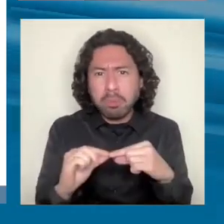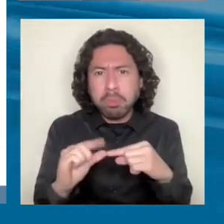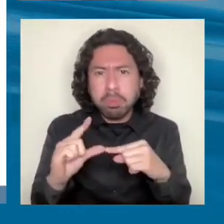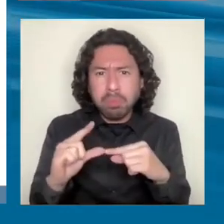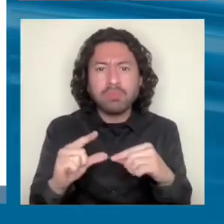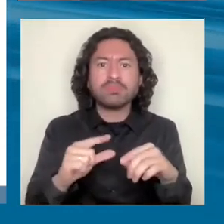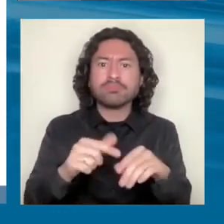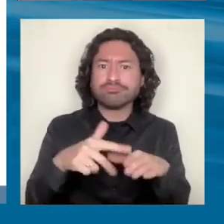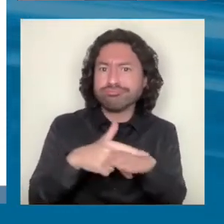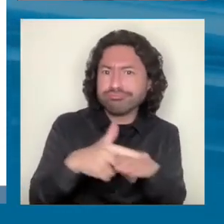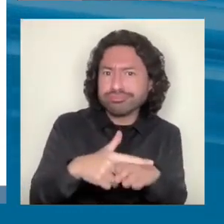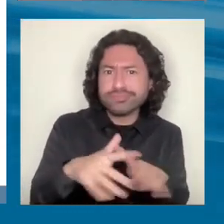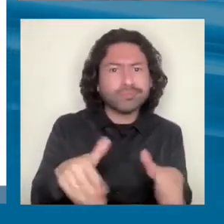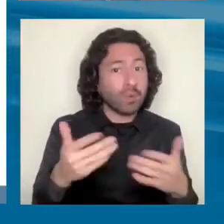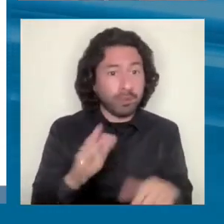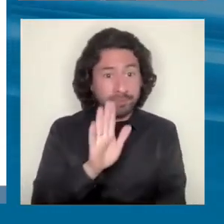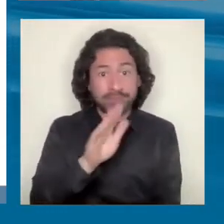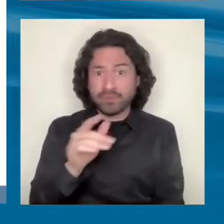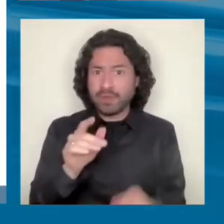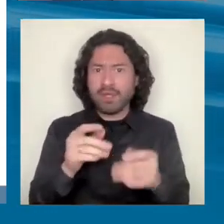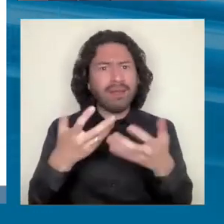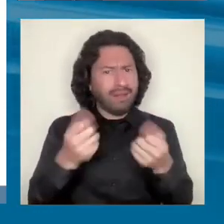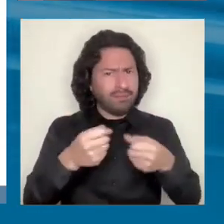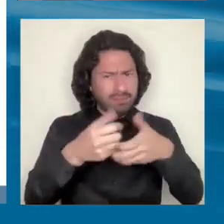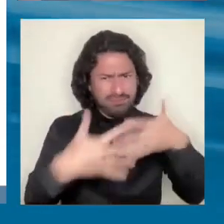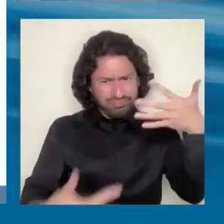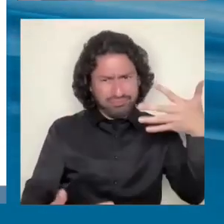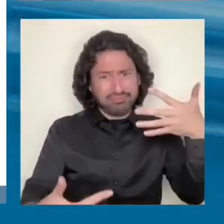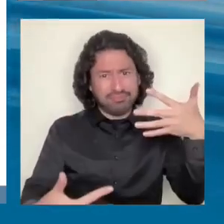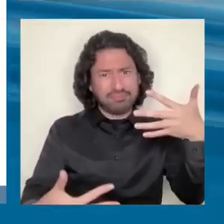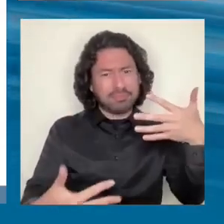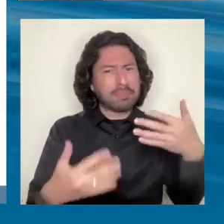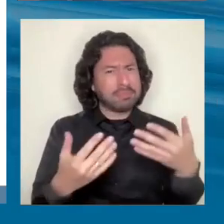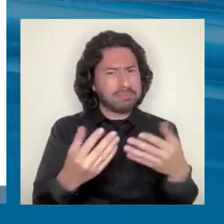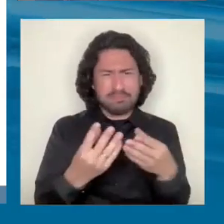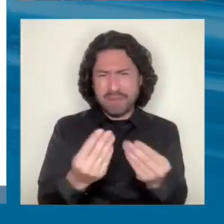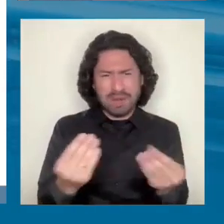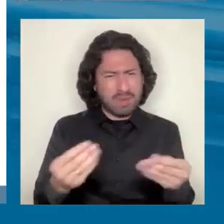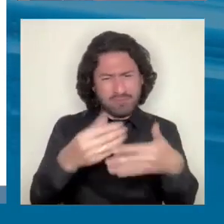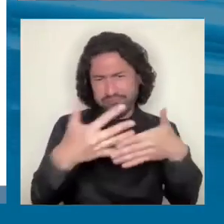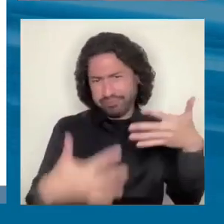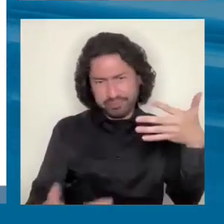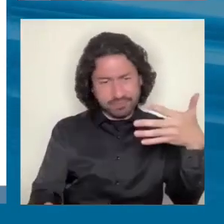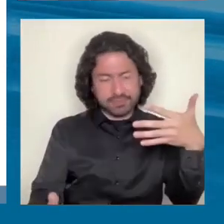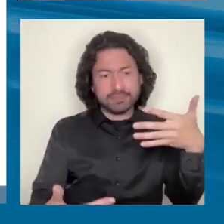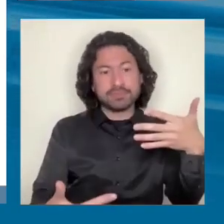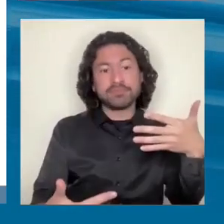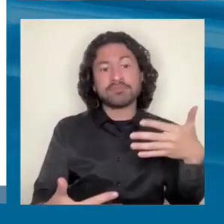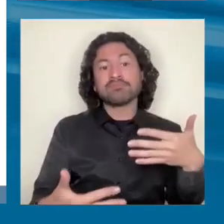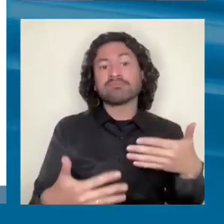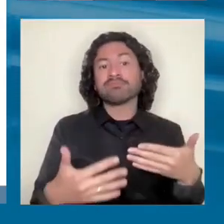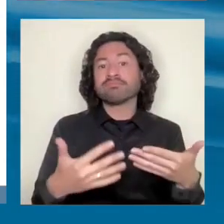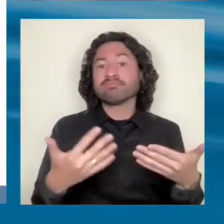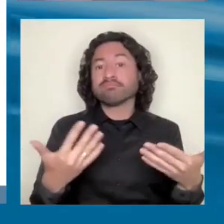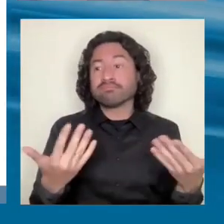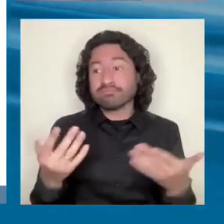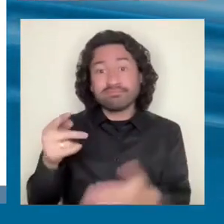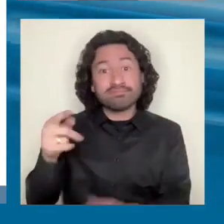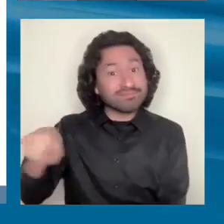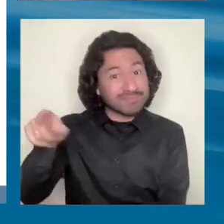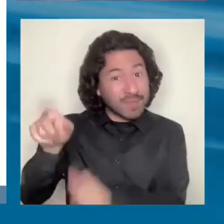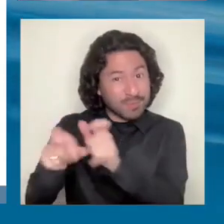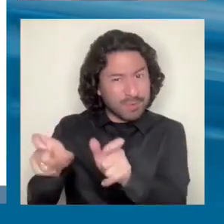que algo clave, hay muchas cosas que tienen que estar aquí bien, el clima, lo que los economistas llaman